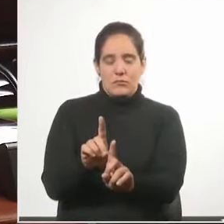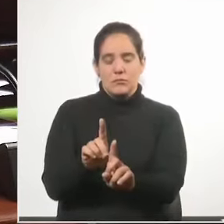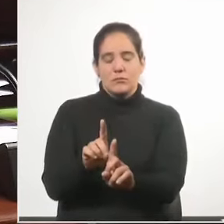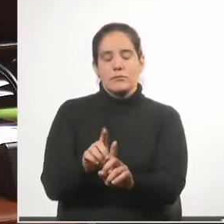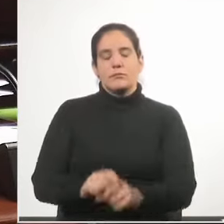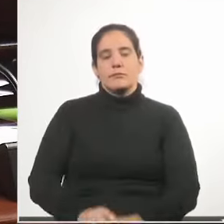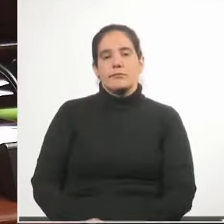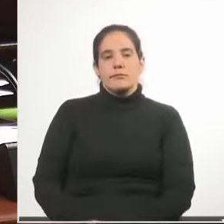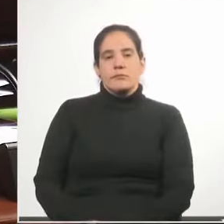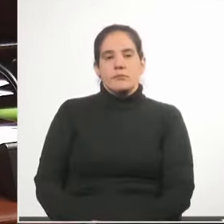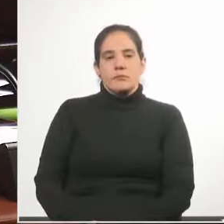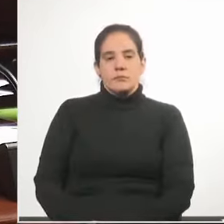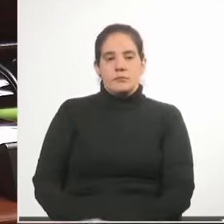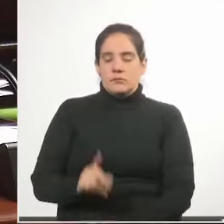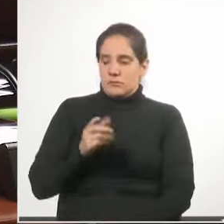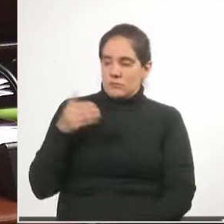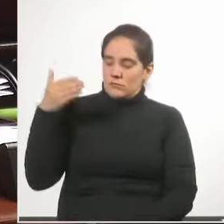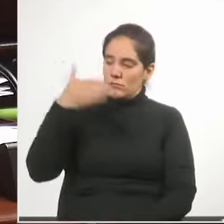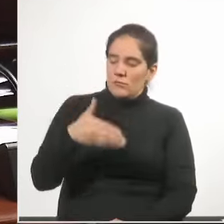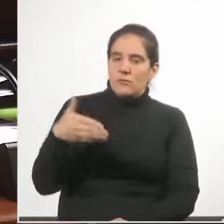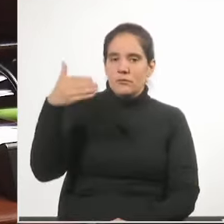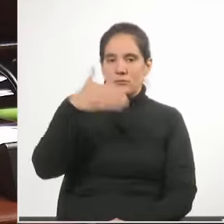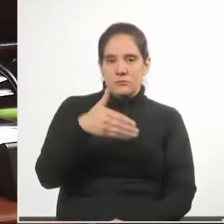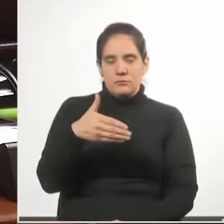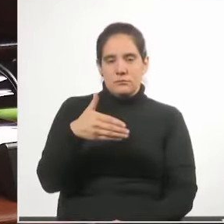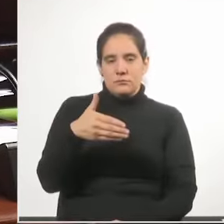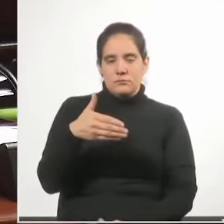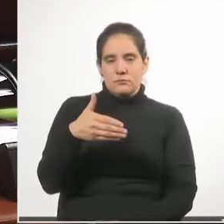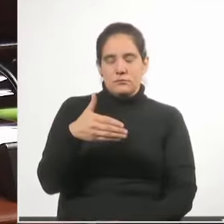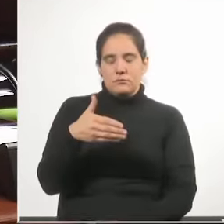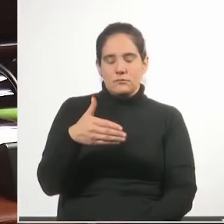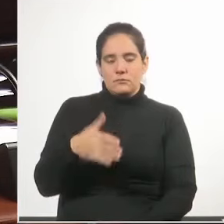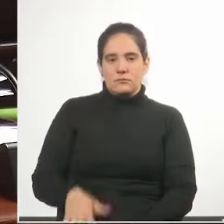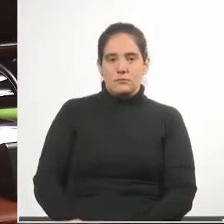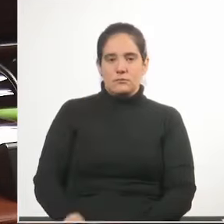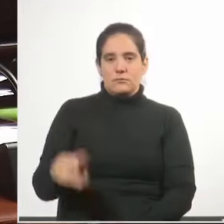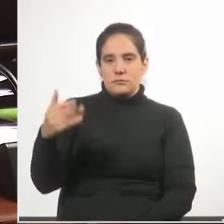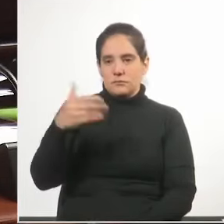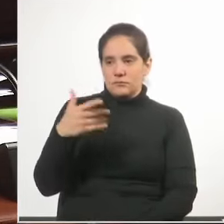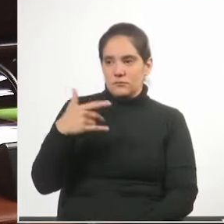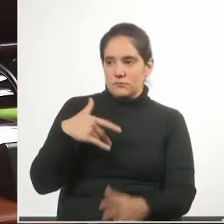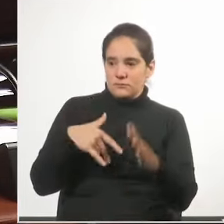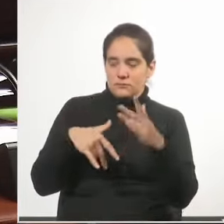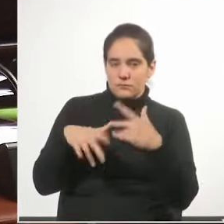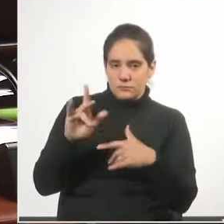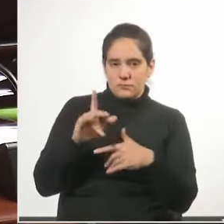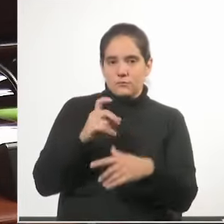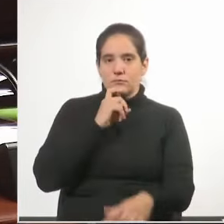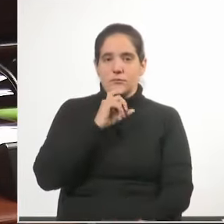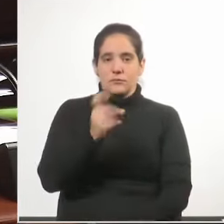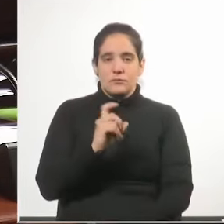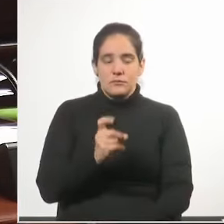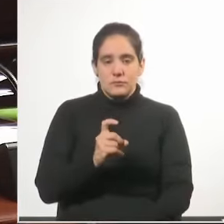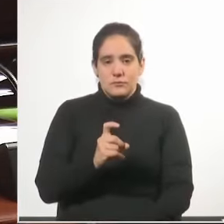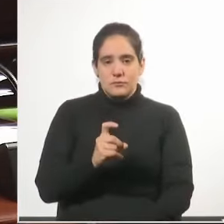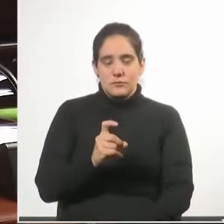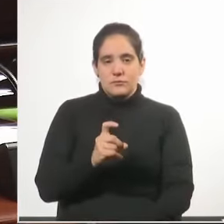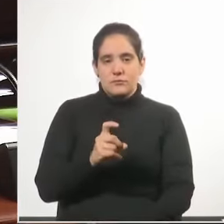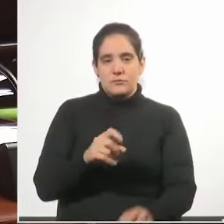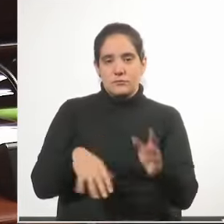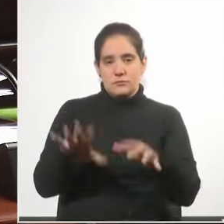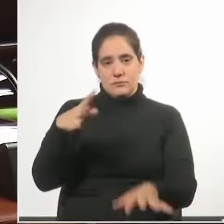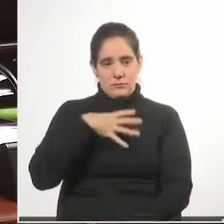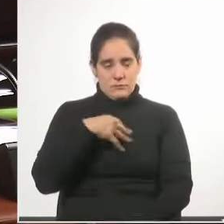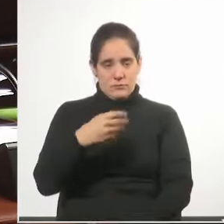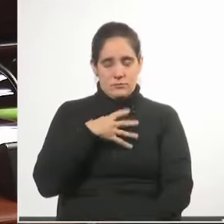y con la participación de las entonces mayorías del Partido Colorado, las mayorías